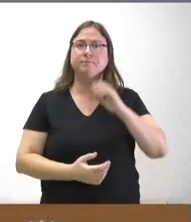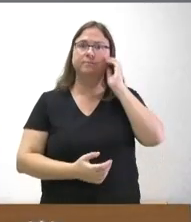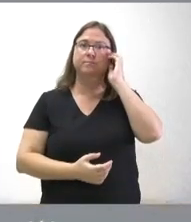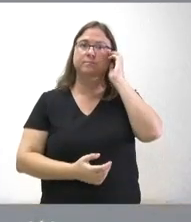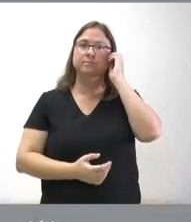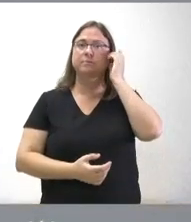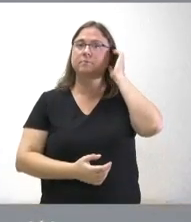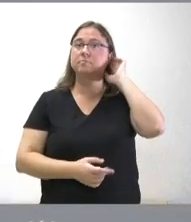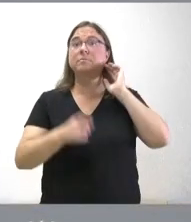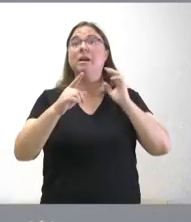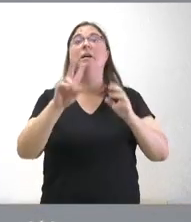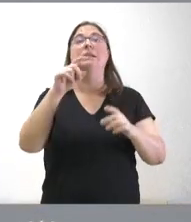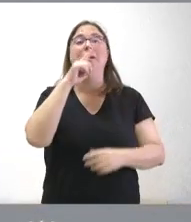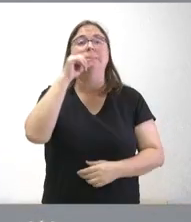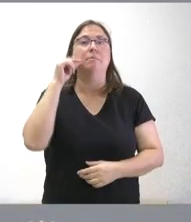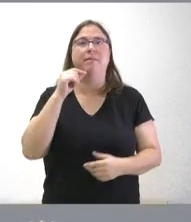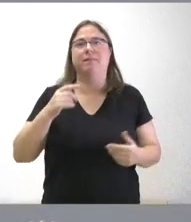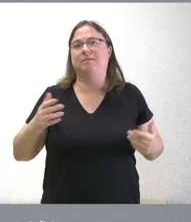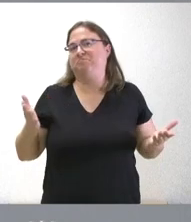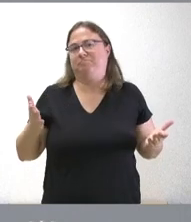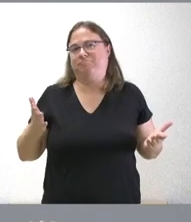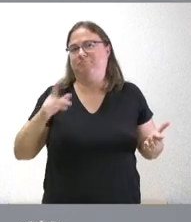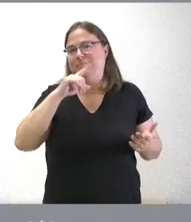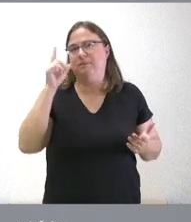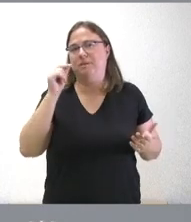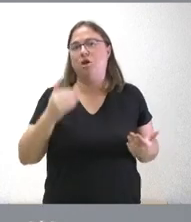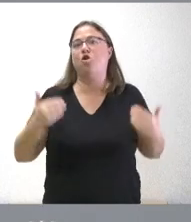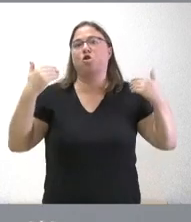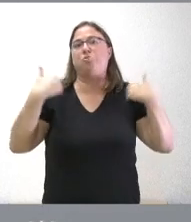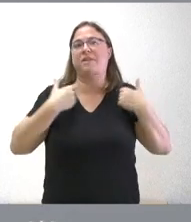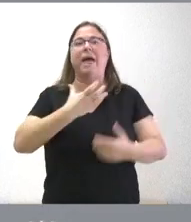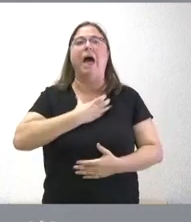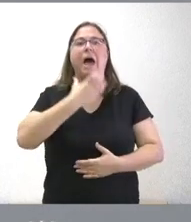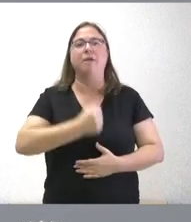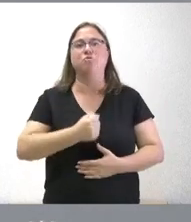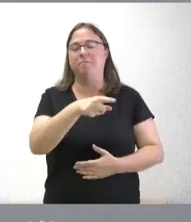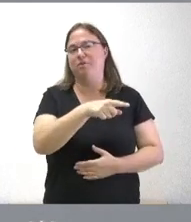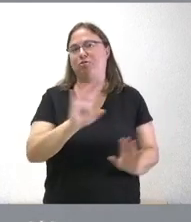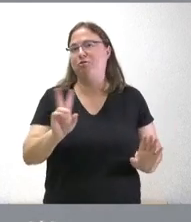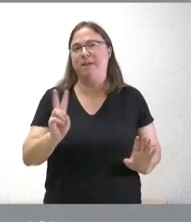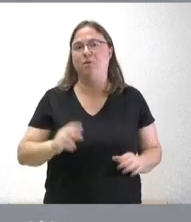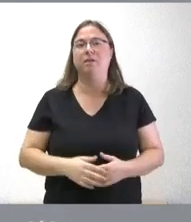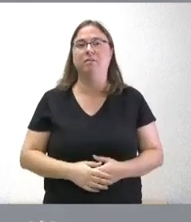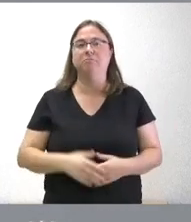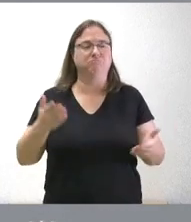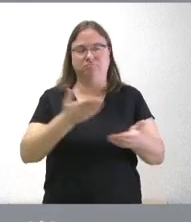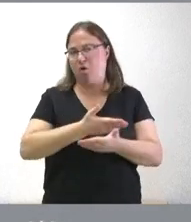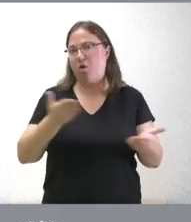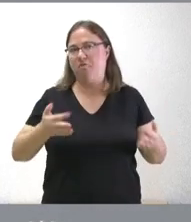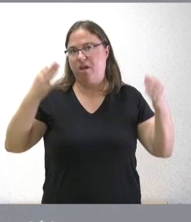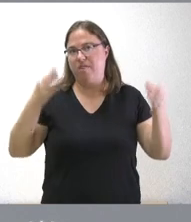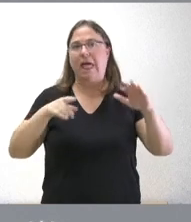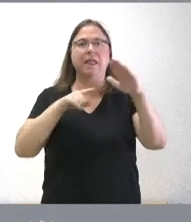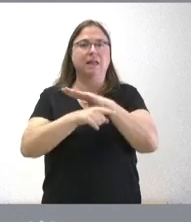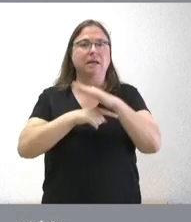ah pues sobre la seminci pues lógicamente es una competencia del ayuntamiento de Valladolid confiamos mucho en la